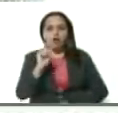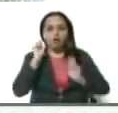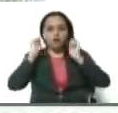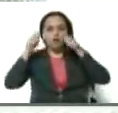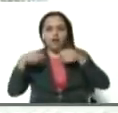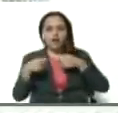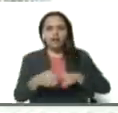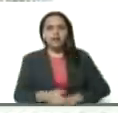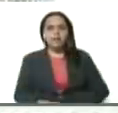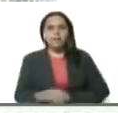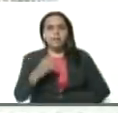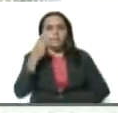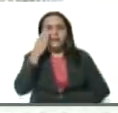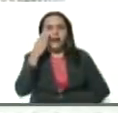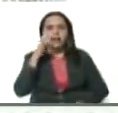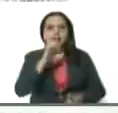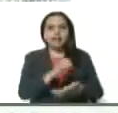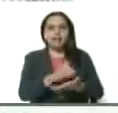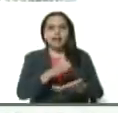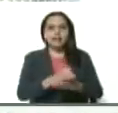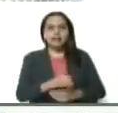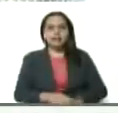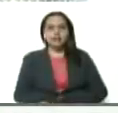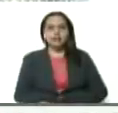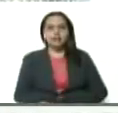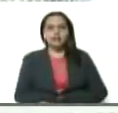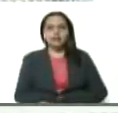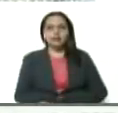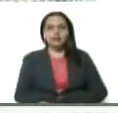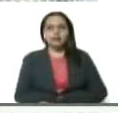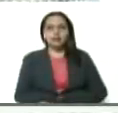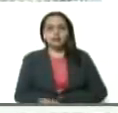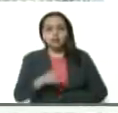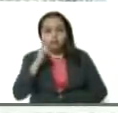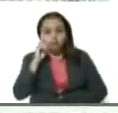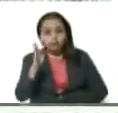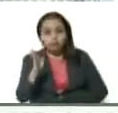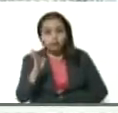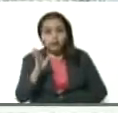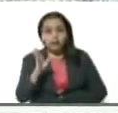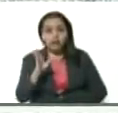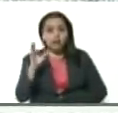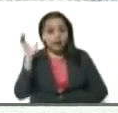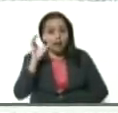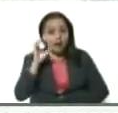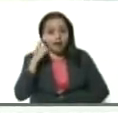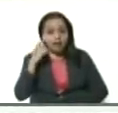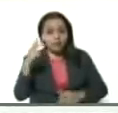Magallanes. ¿Me están escuchando? En Catia. ¿Me están escuchando? En Caracas.